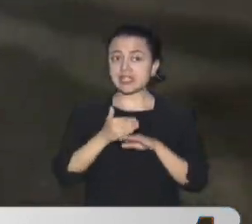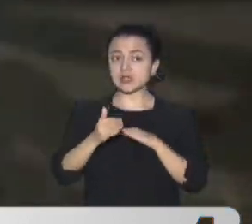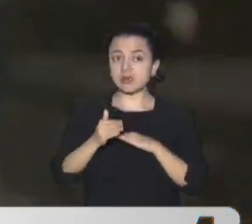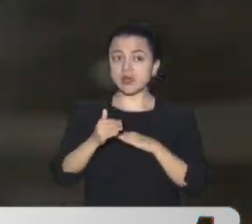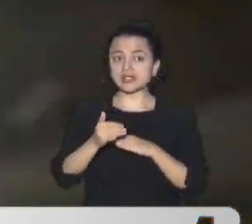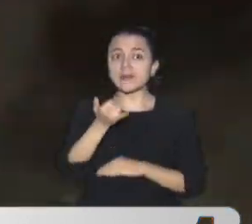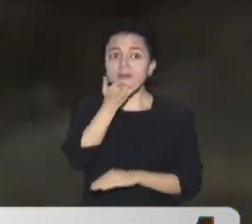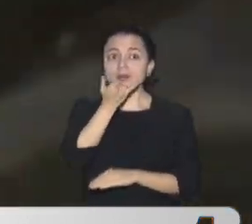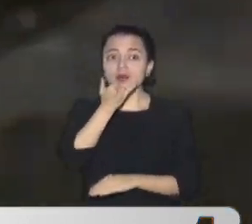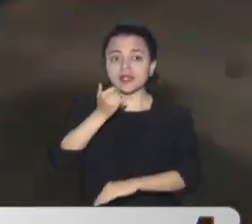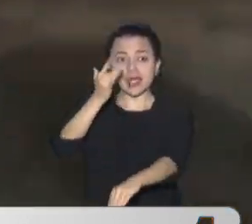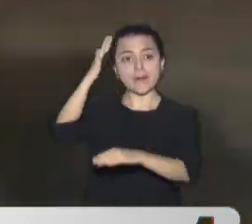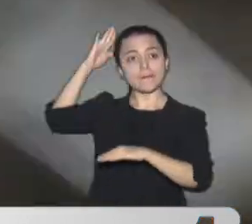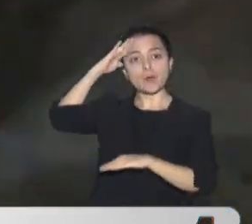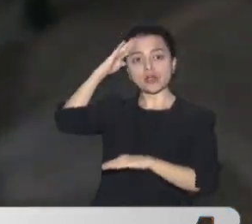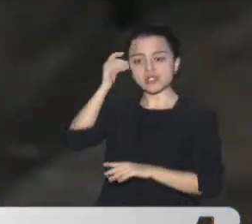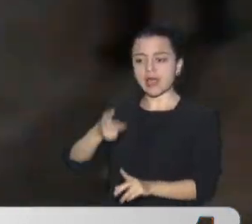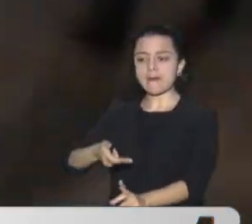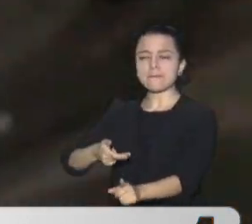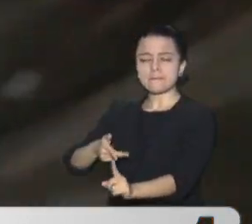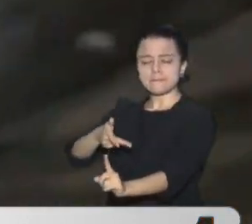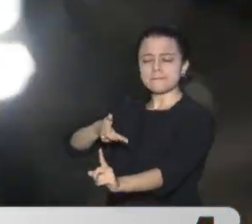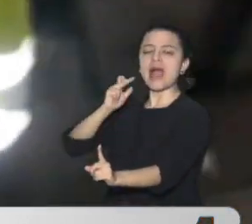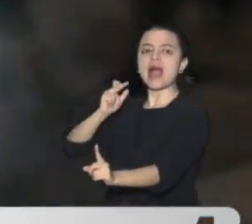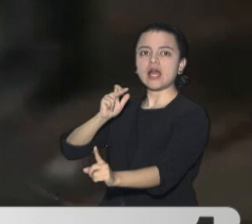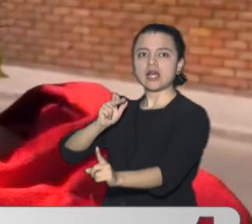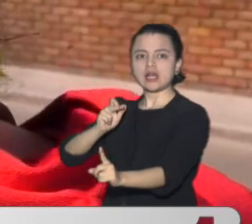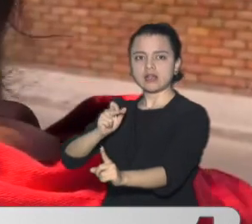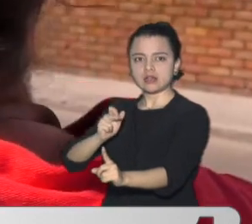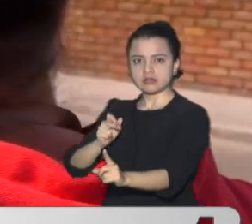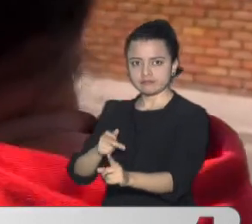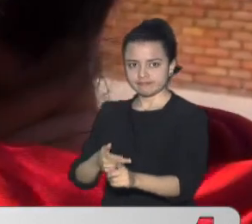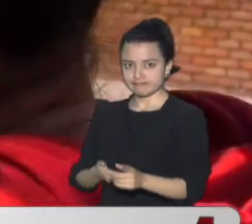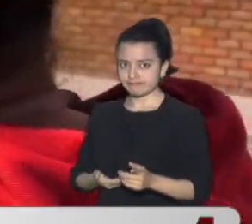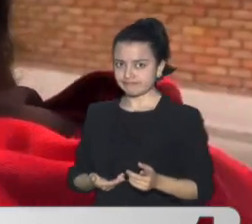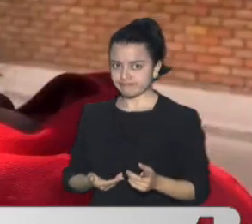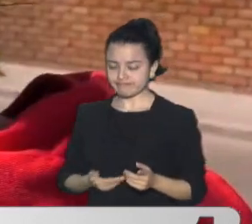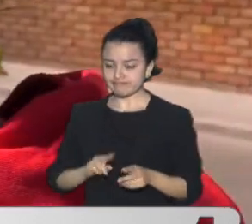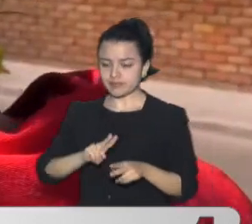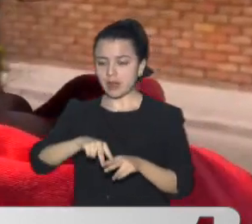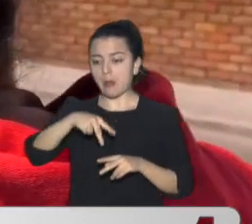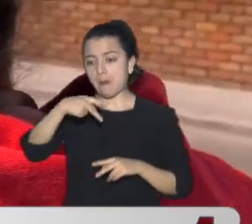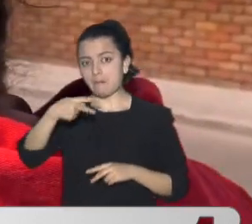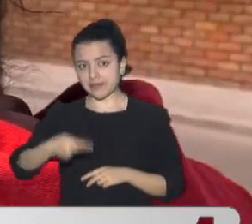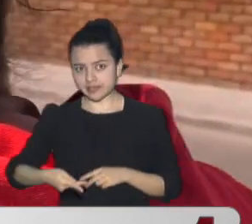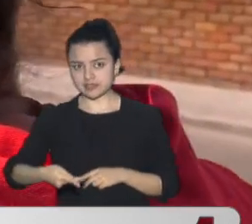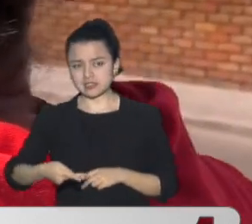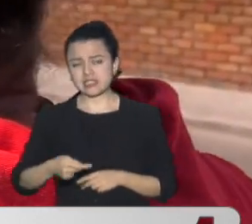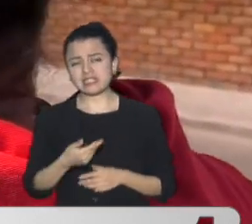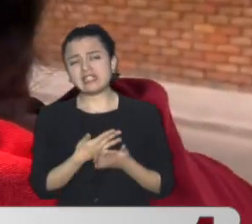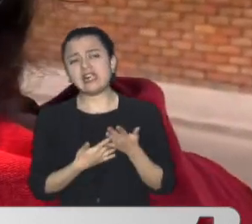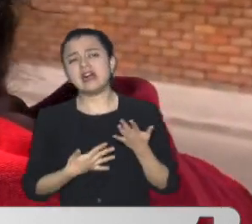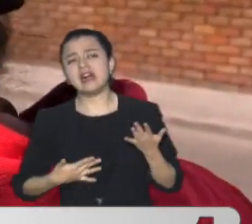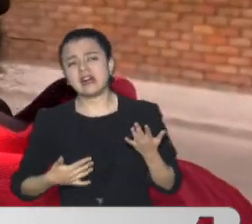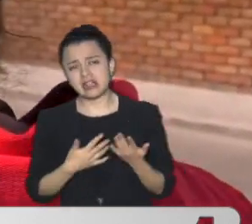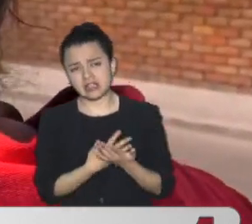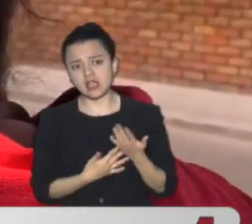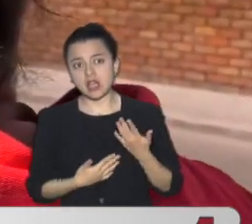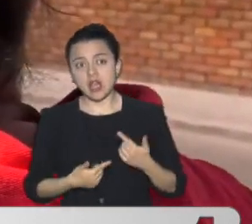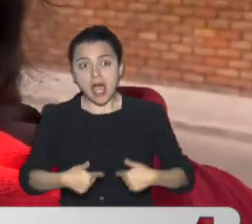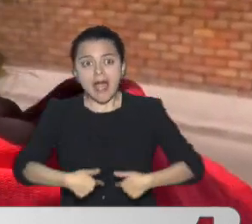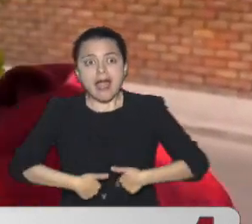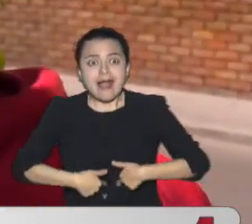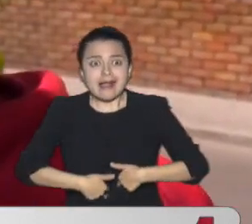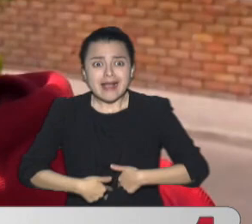recibir Un disparo Por parte De un patrullero Le propinan El disparo Él se cae Al piso Sangrando Porque fue En el